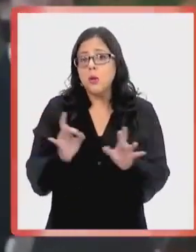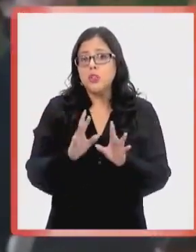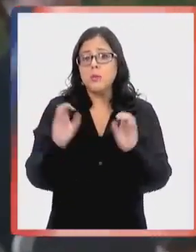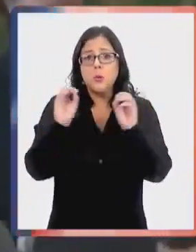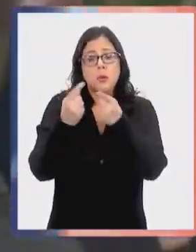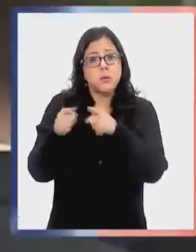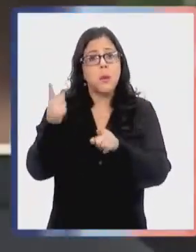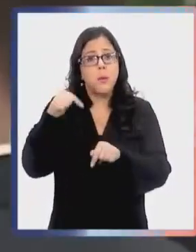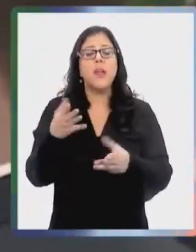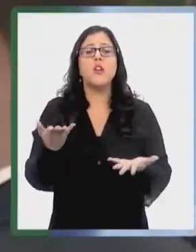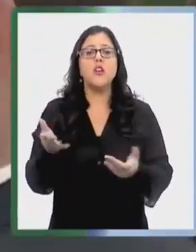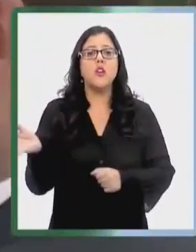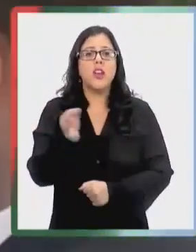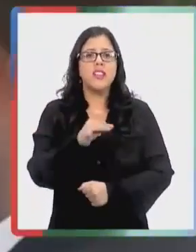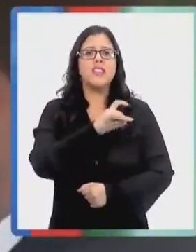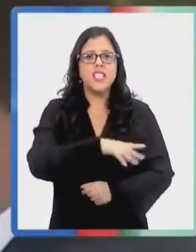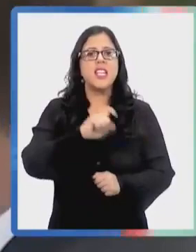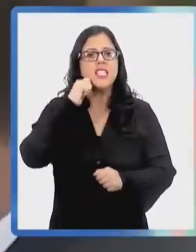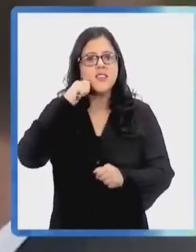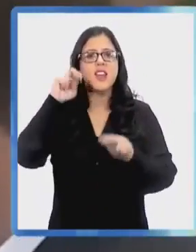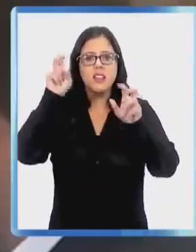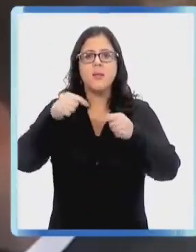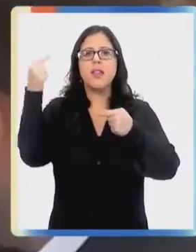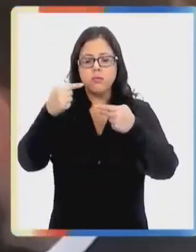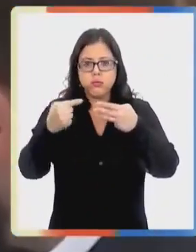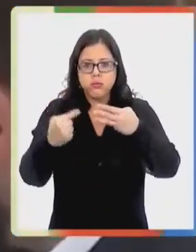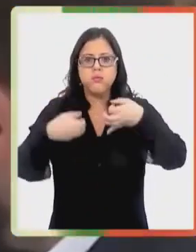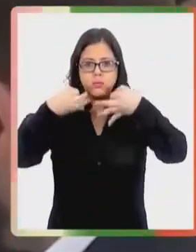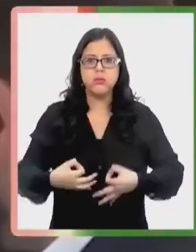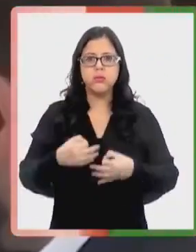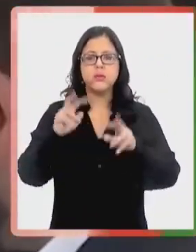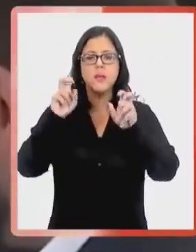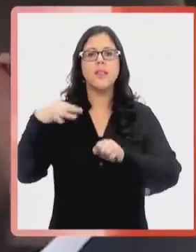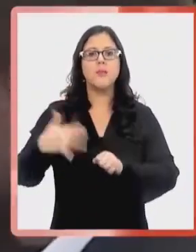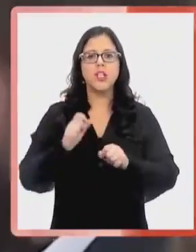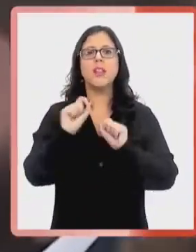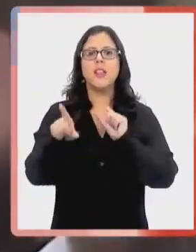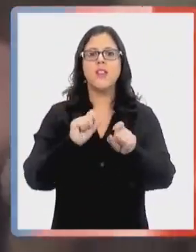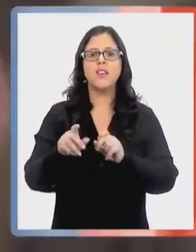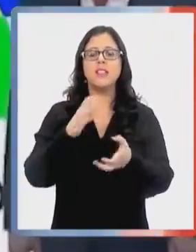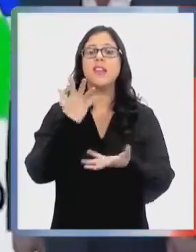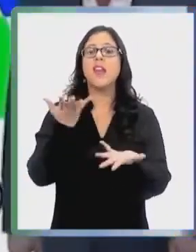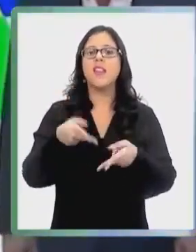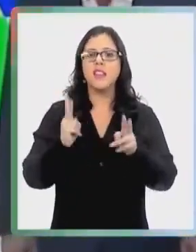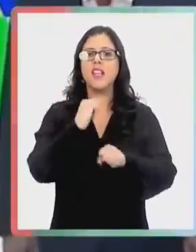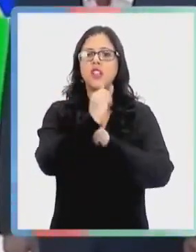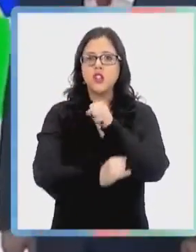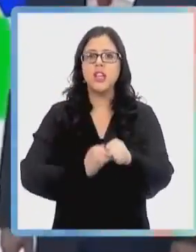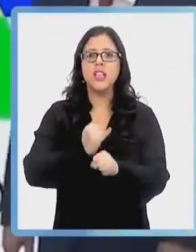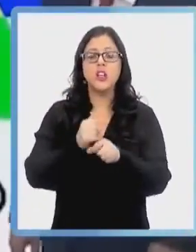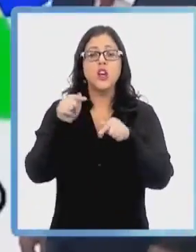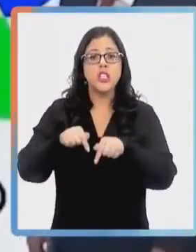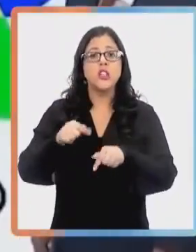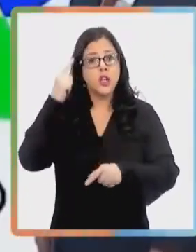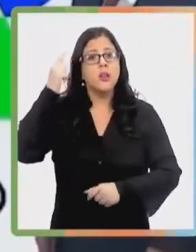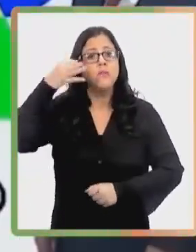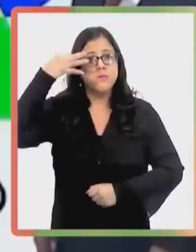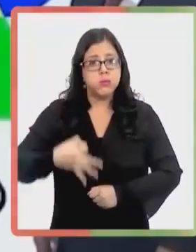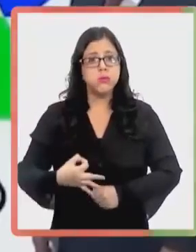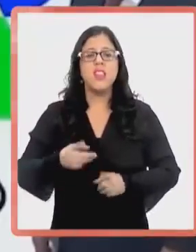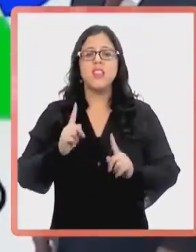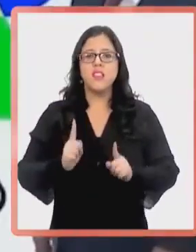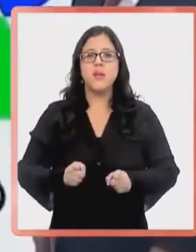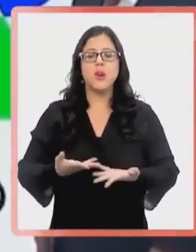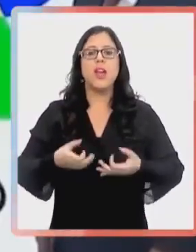la posición de Chile es una posición de principios respecto a la importancia de la defensa del derecho internacional. en esto yo creo y tengo la profunda convicción que tenemos que ser